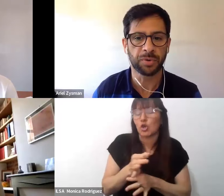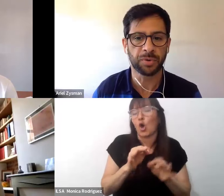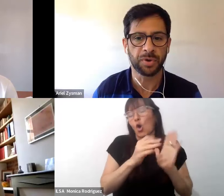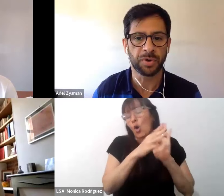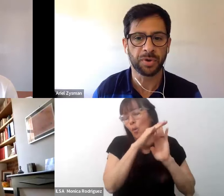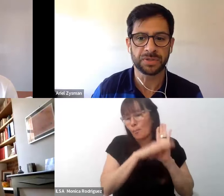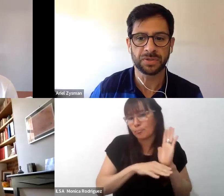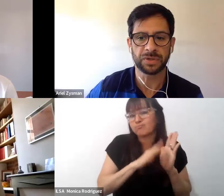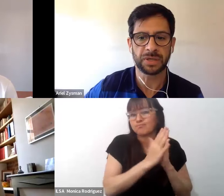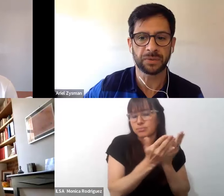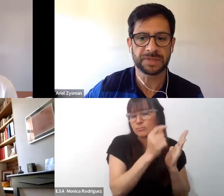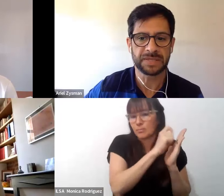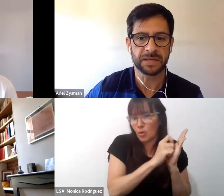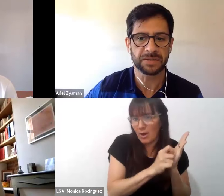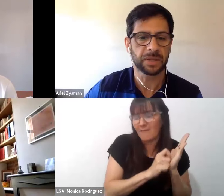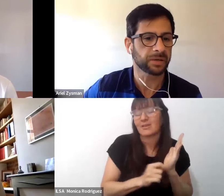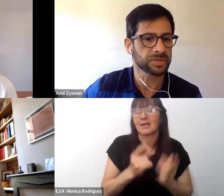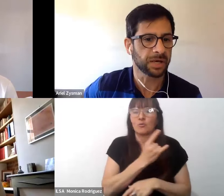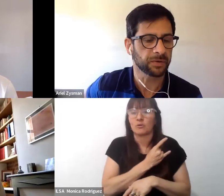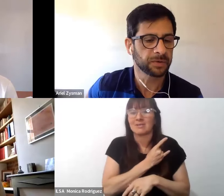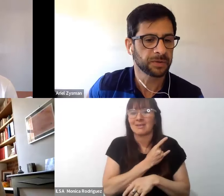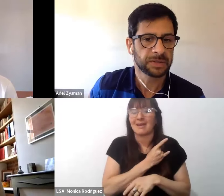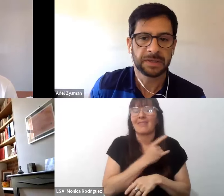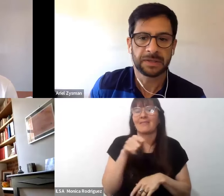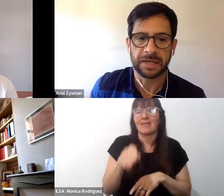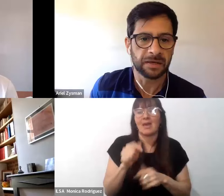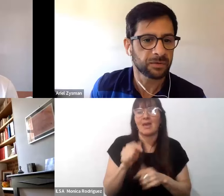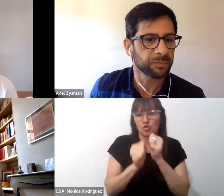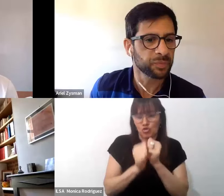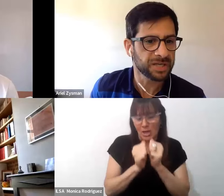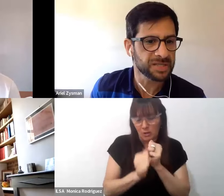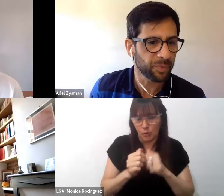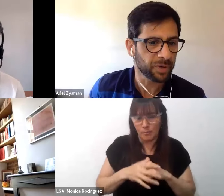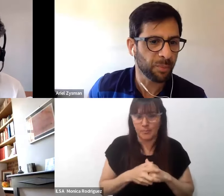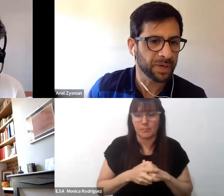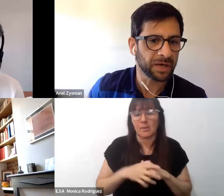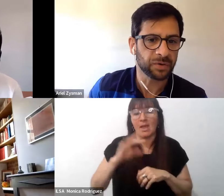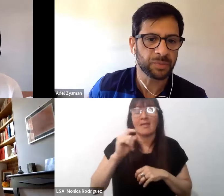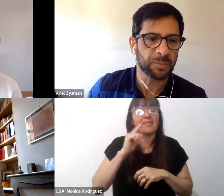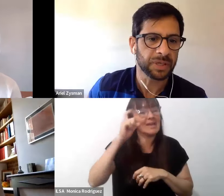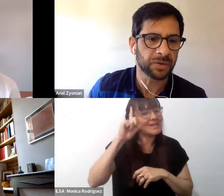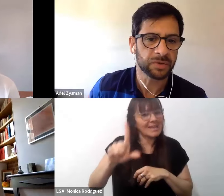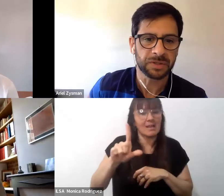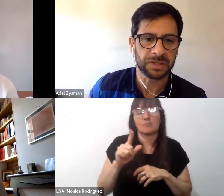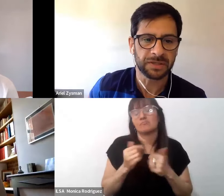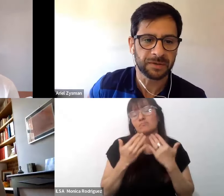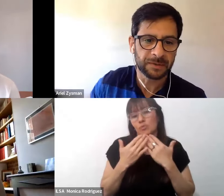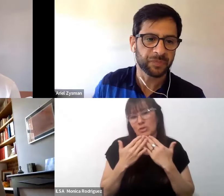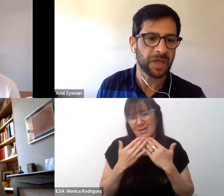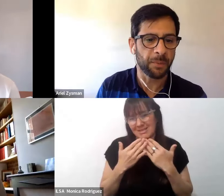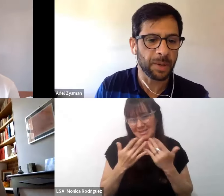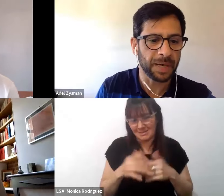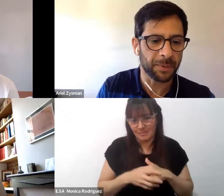Autobiográfica en Educación de la Universidad Nacional de Rosario. Daniel, muchas gracias por acompañarnos, bienvenido y